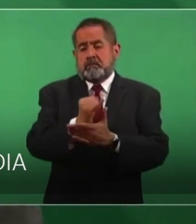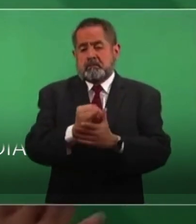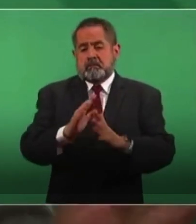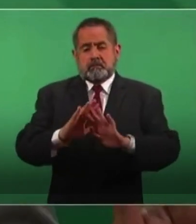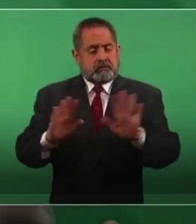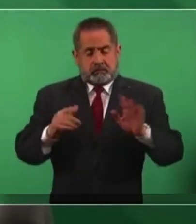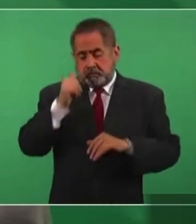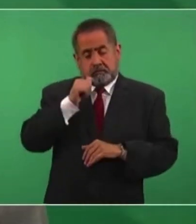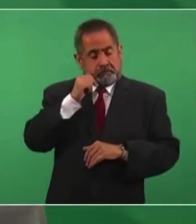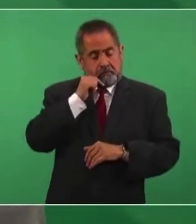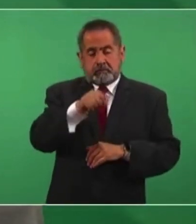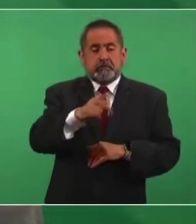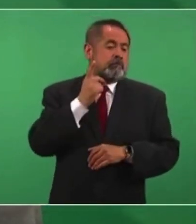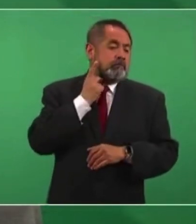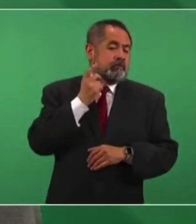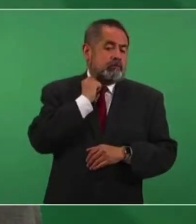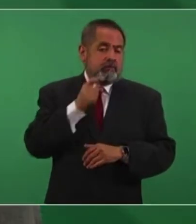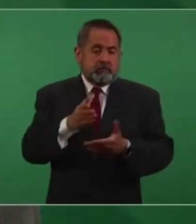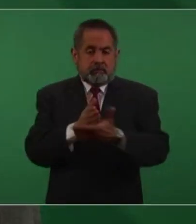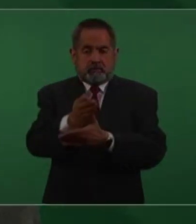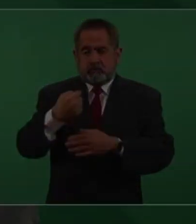eso sí, nosotros no legislamos.